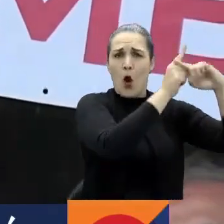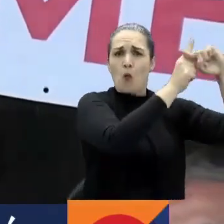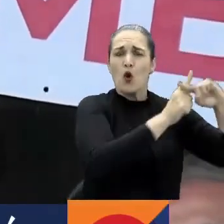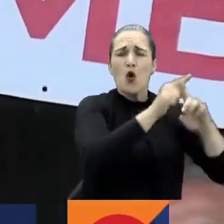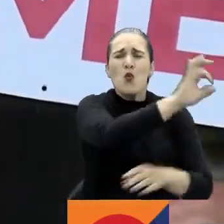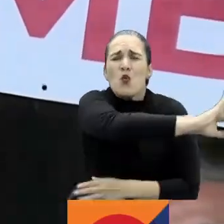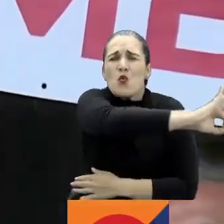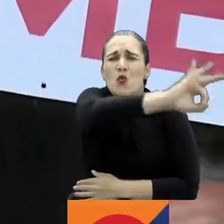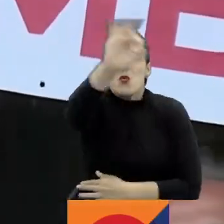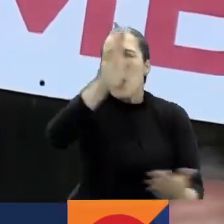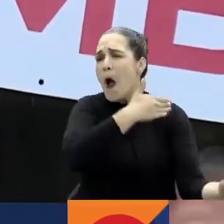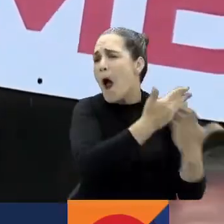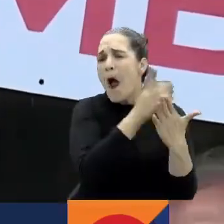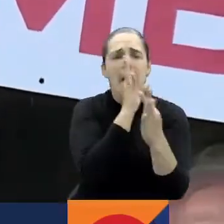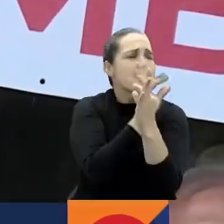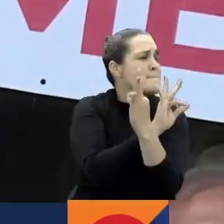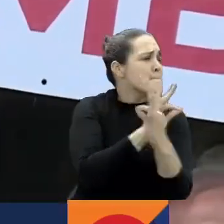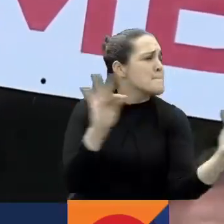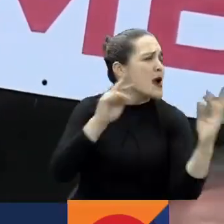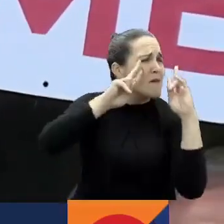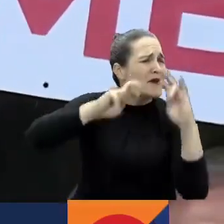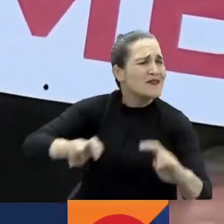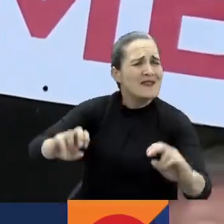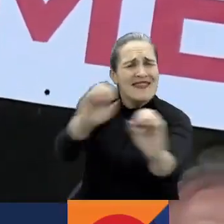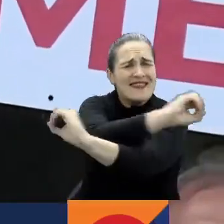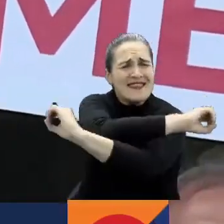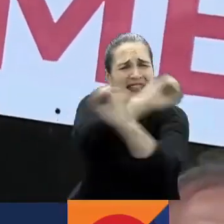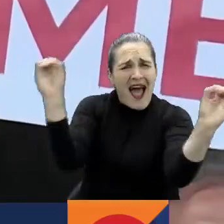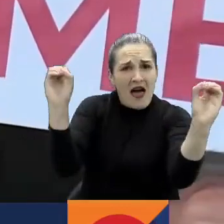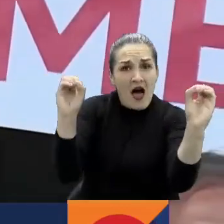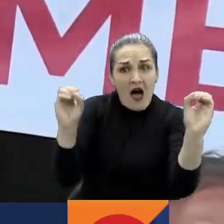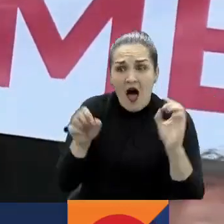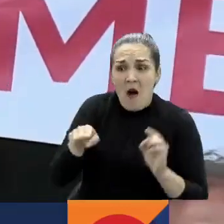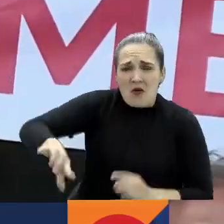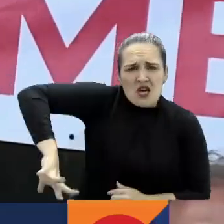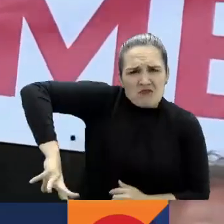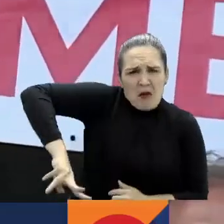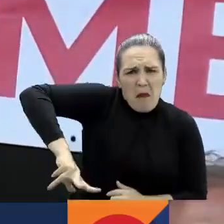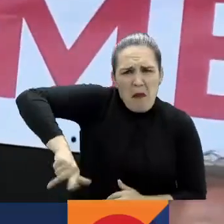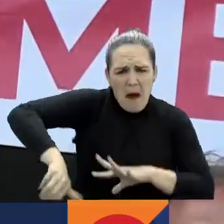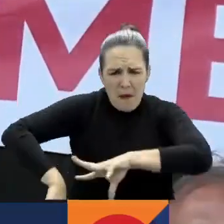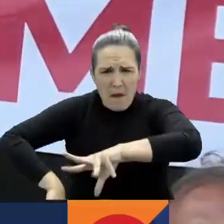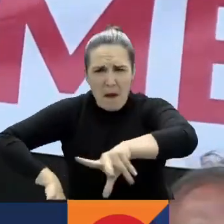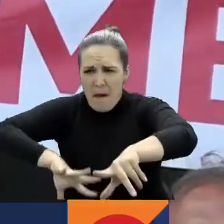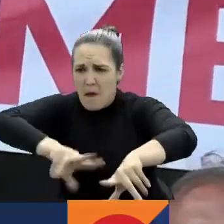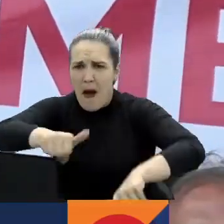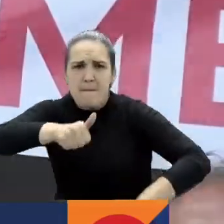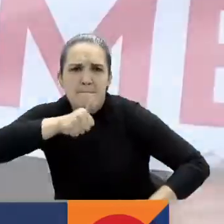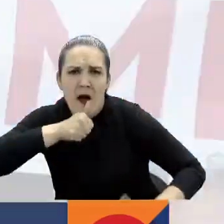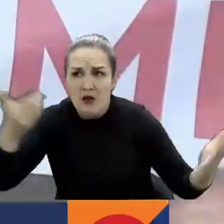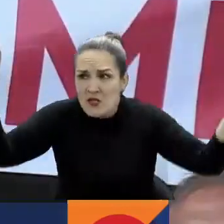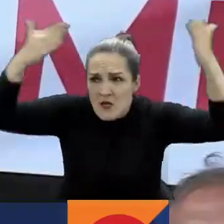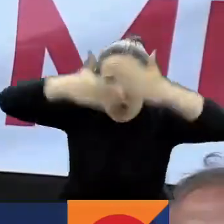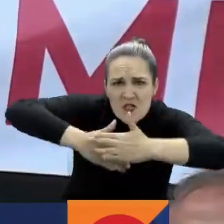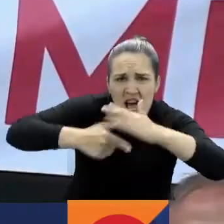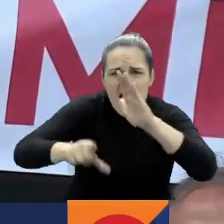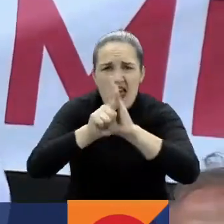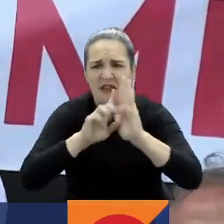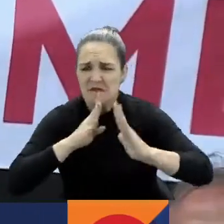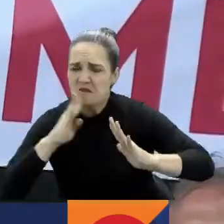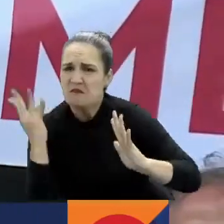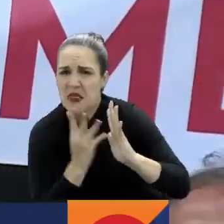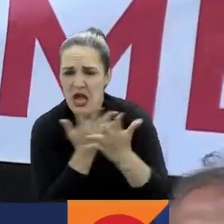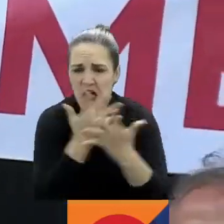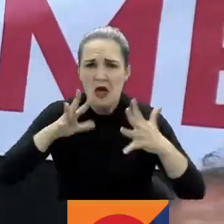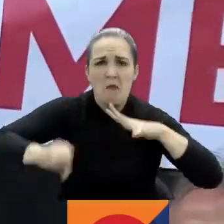jamás hizo la investigación del enorme robo de los bienes de la mafia incautados, entonces